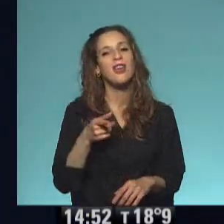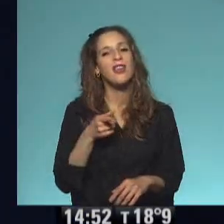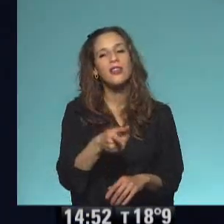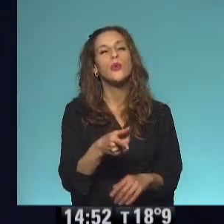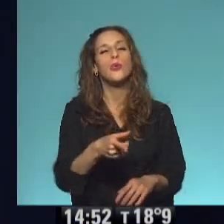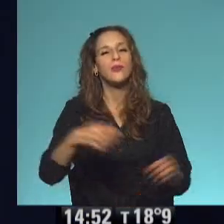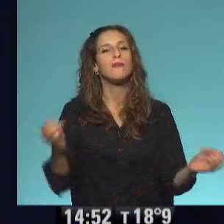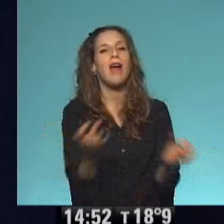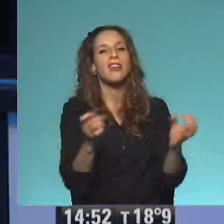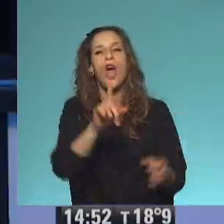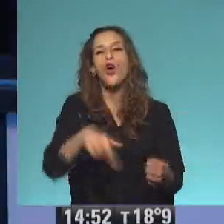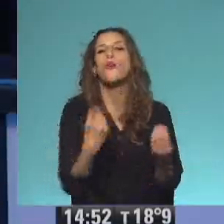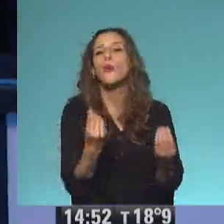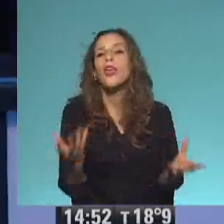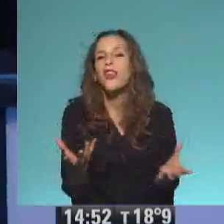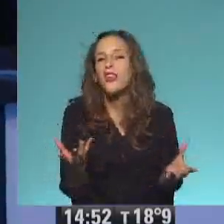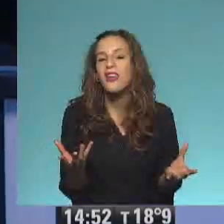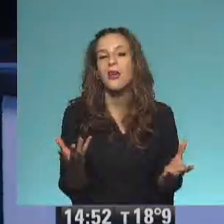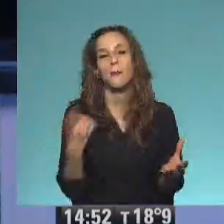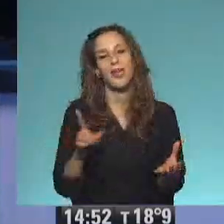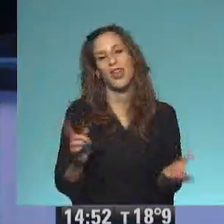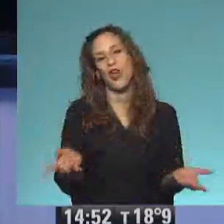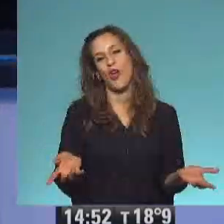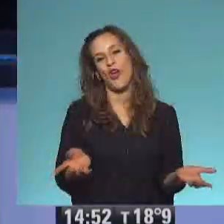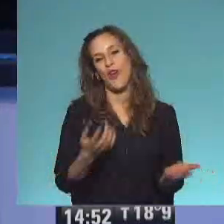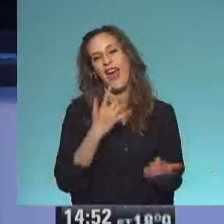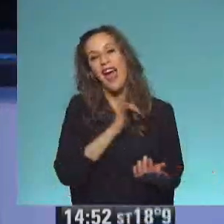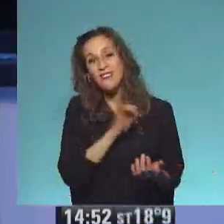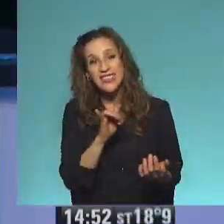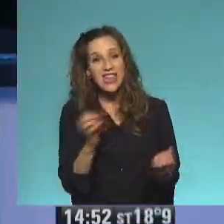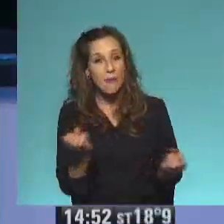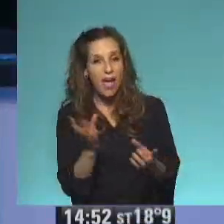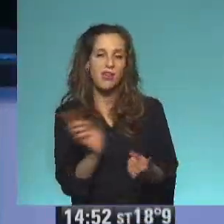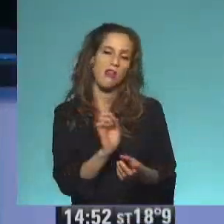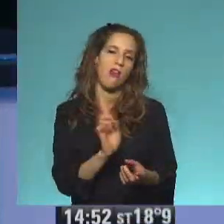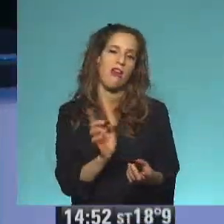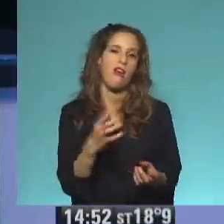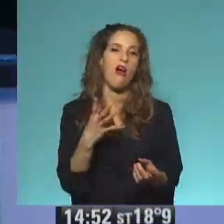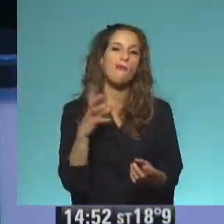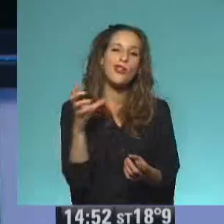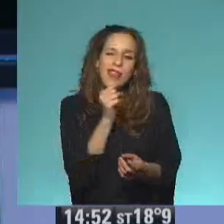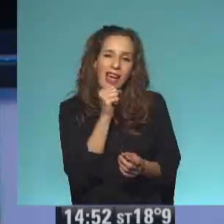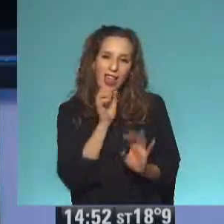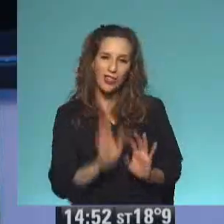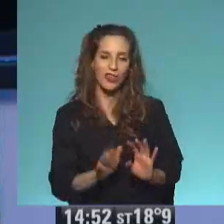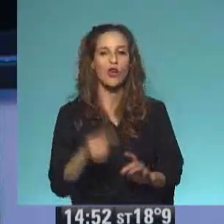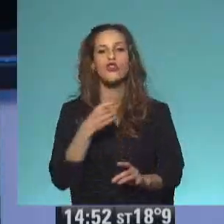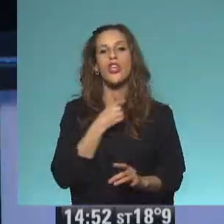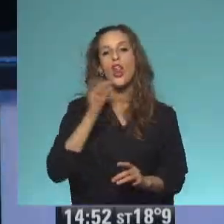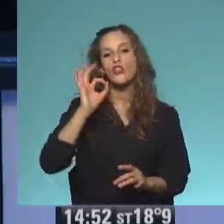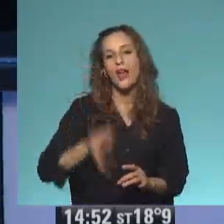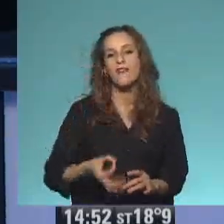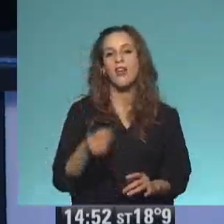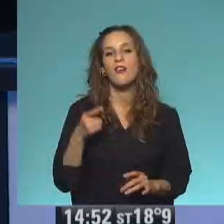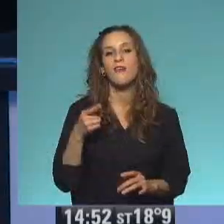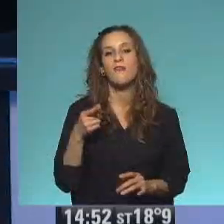trucos. Así, Pero los magos no te van a decir cómo hacen los trucos. Son cuestiones de mago. Pero Yo le preguntaría, ¿es verdad que de postre siempre